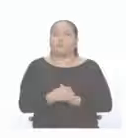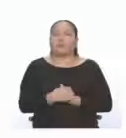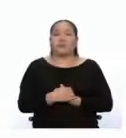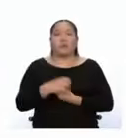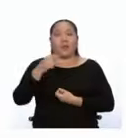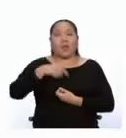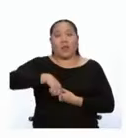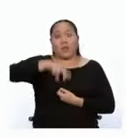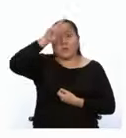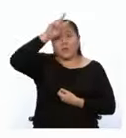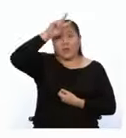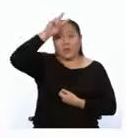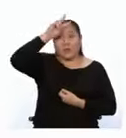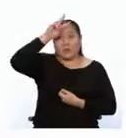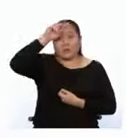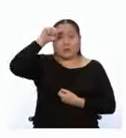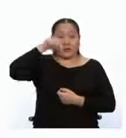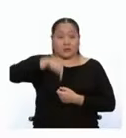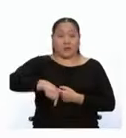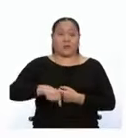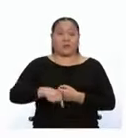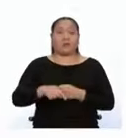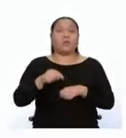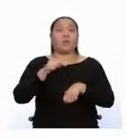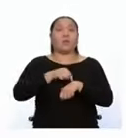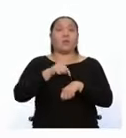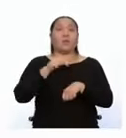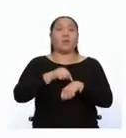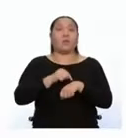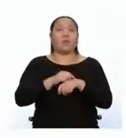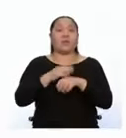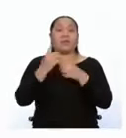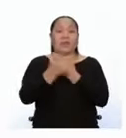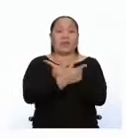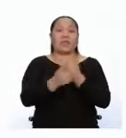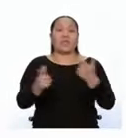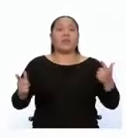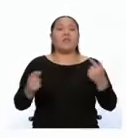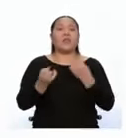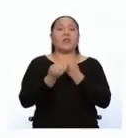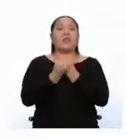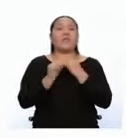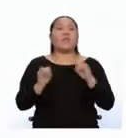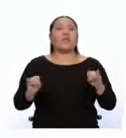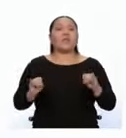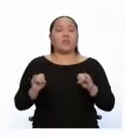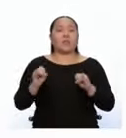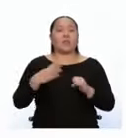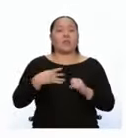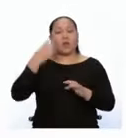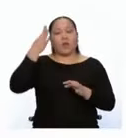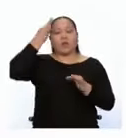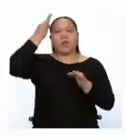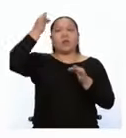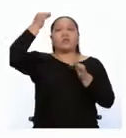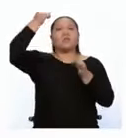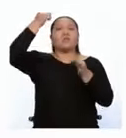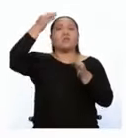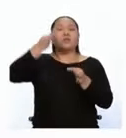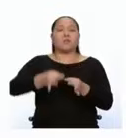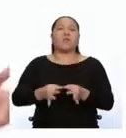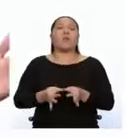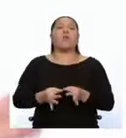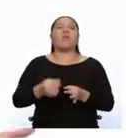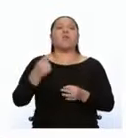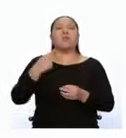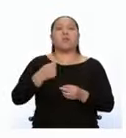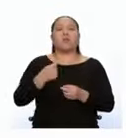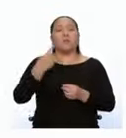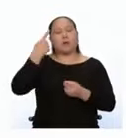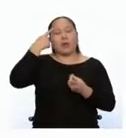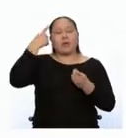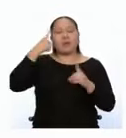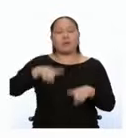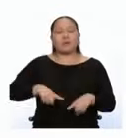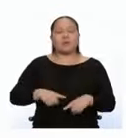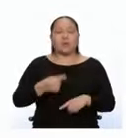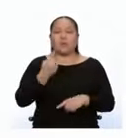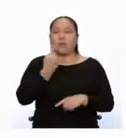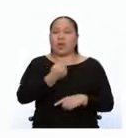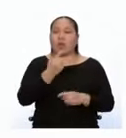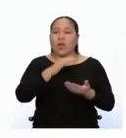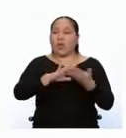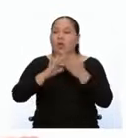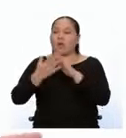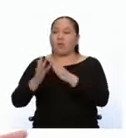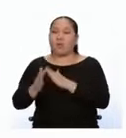Perú es, desde este momento, libre e independiente por la voluntad general de los pueblos y por la justicia de su causa que Dios